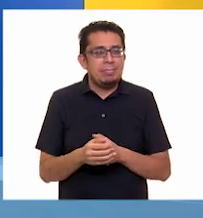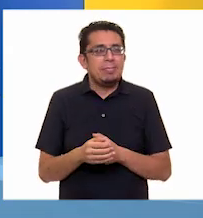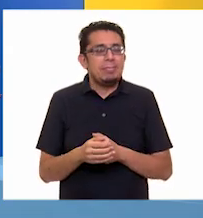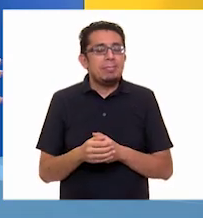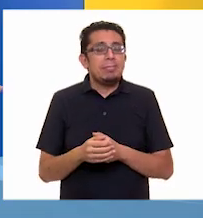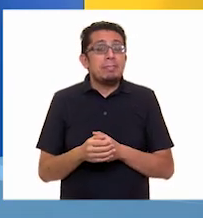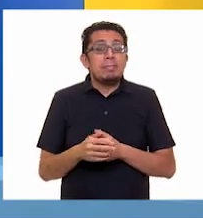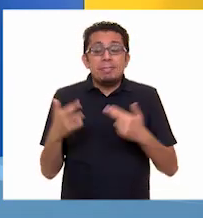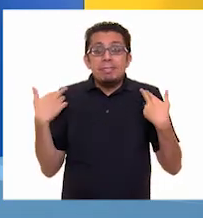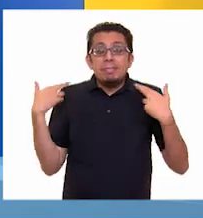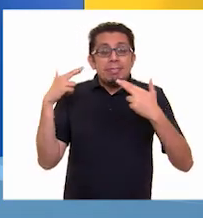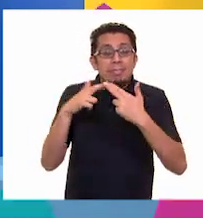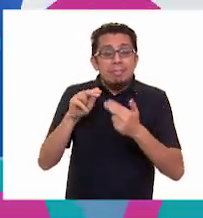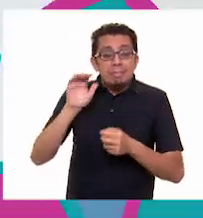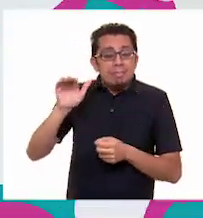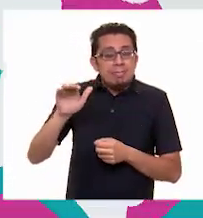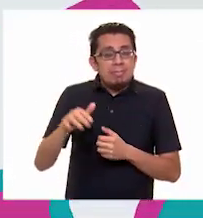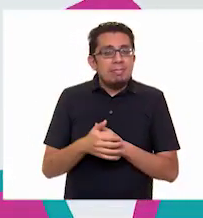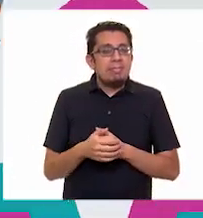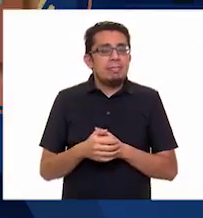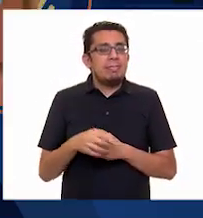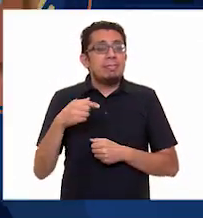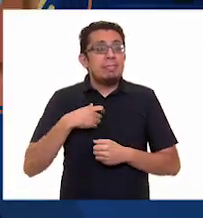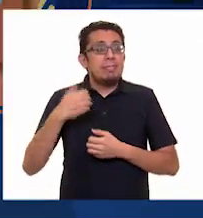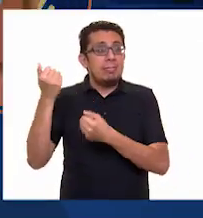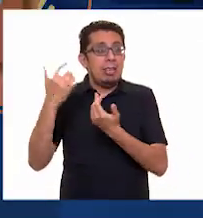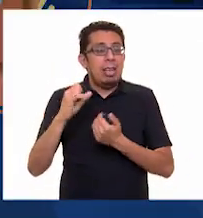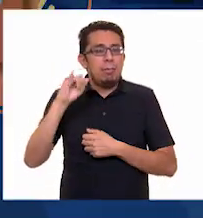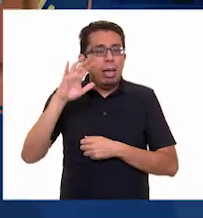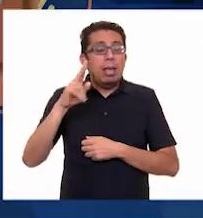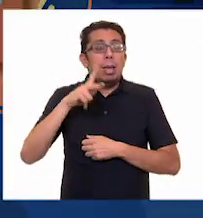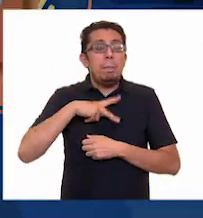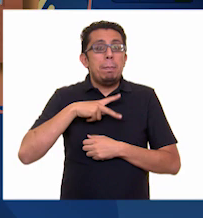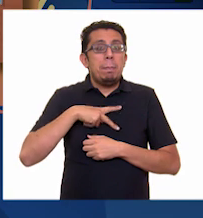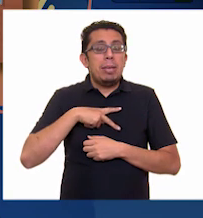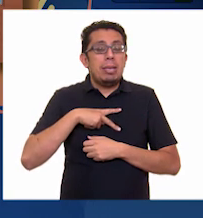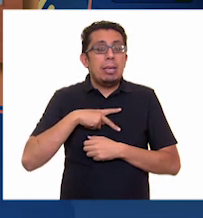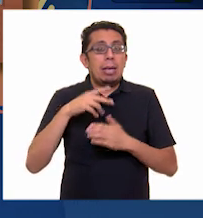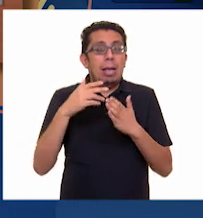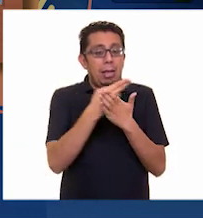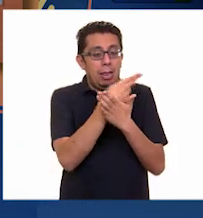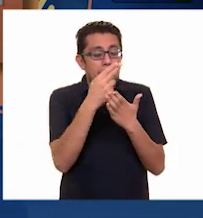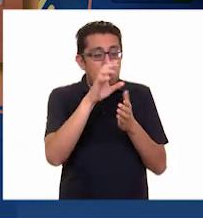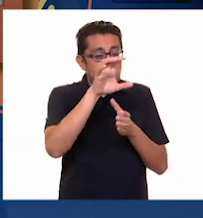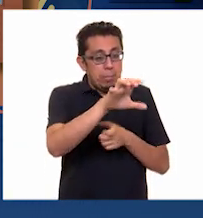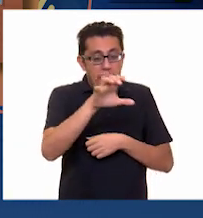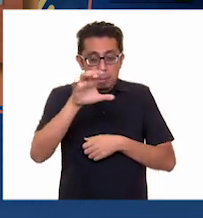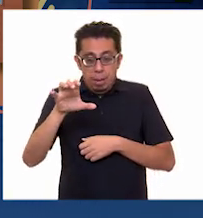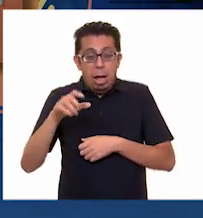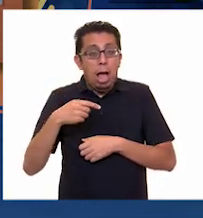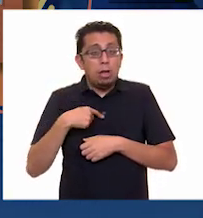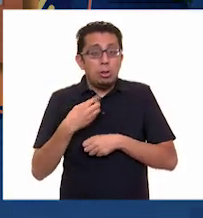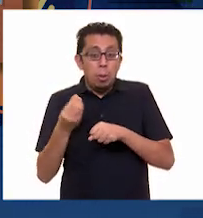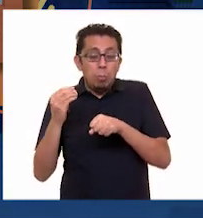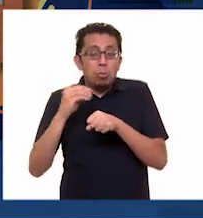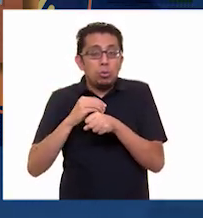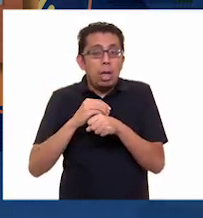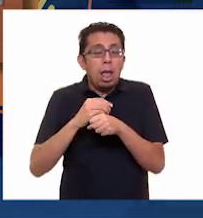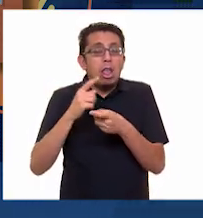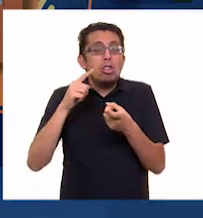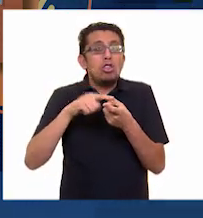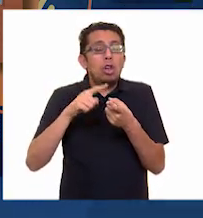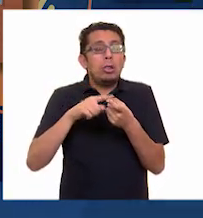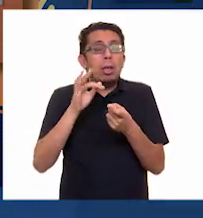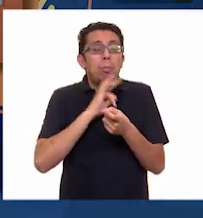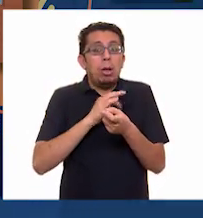Por cierto maestra, mire, traigo una imagen de un plano de mi casa, en el cual marqué las rutas de salida más seguras y